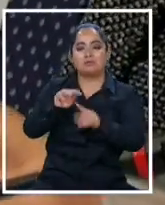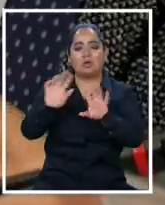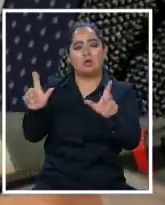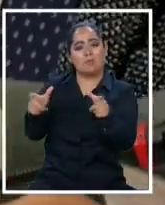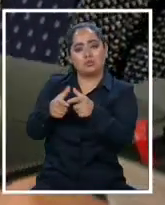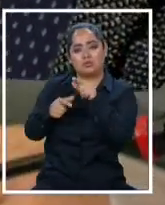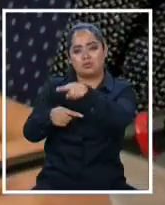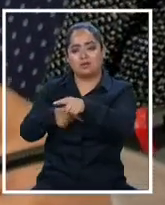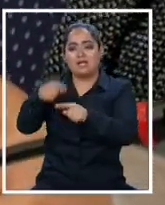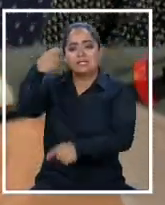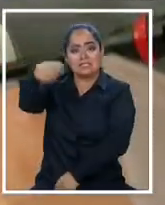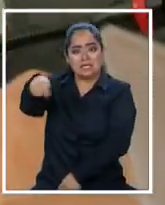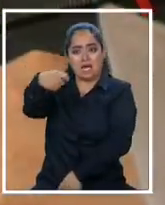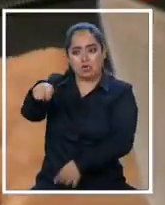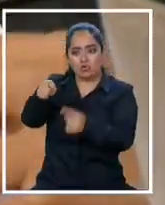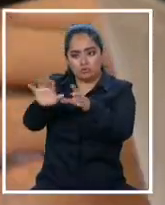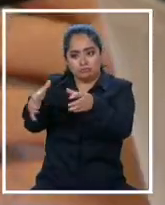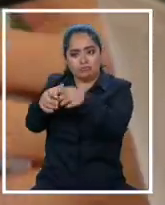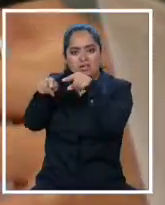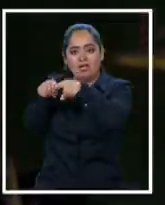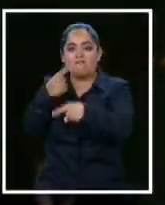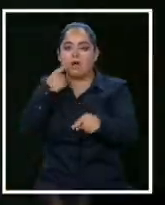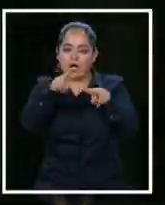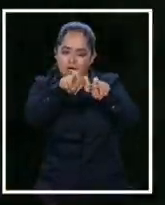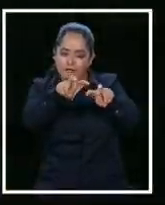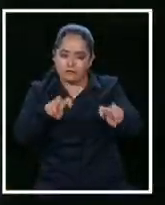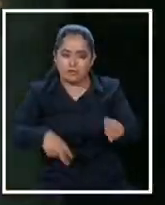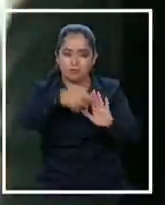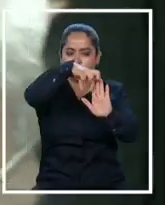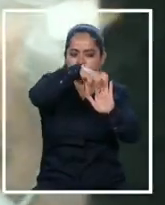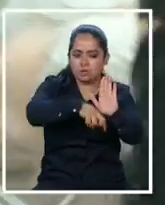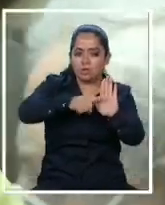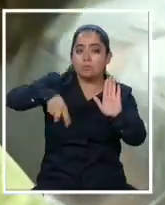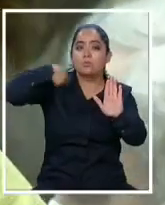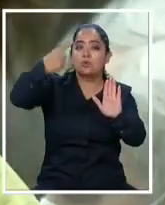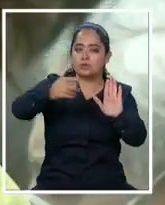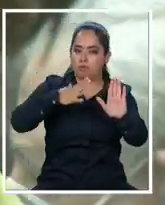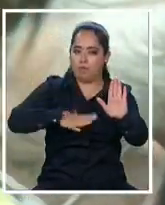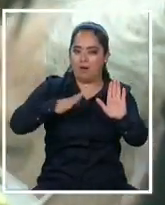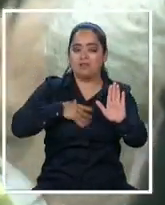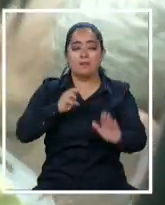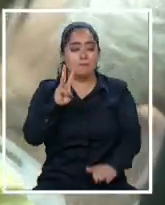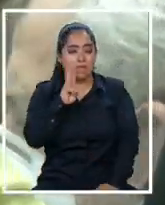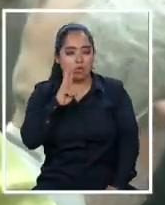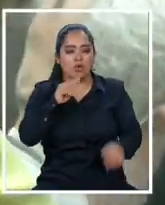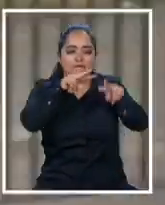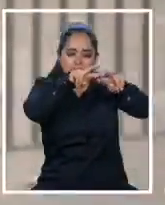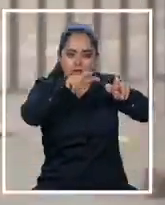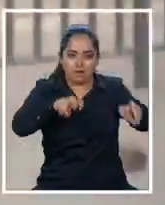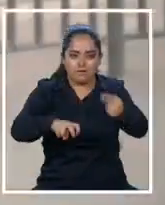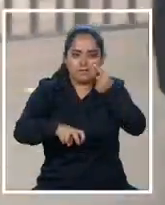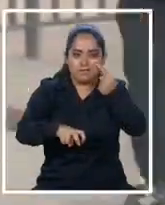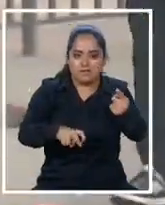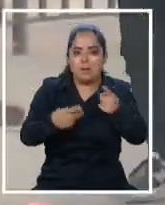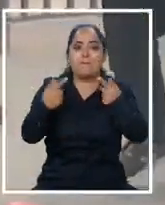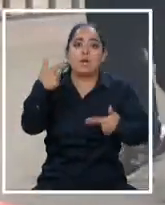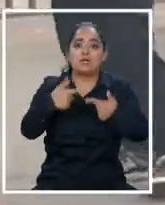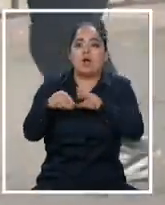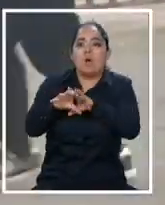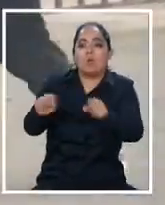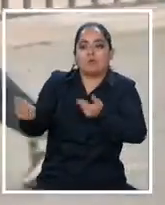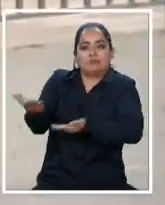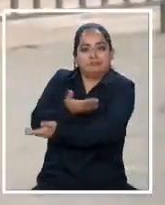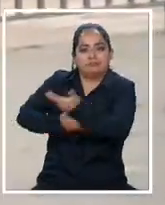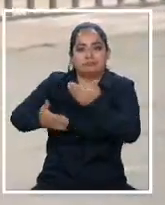Constitución del Senado revisará las indicaciones al proyecto el próximo martes y miércoles buscando un acuerdo político sobre los